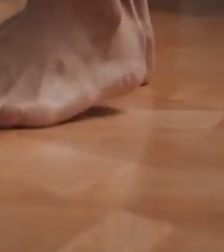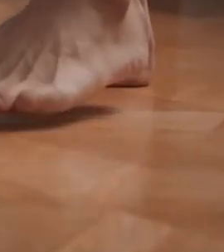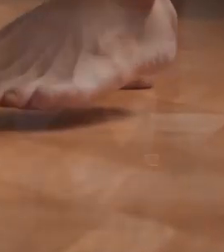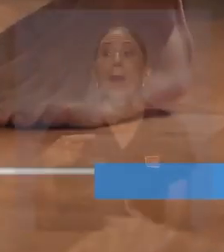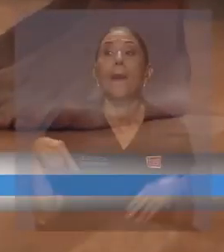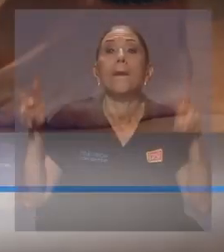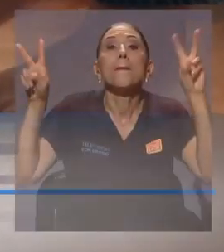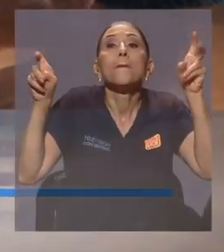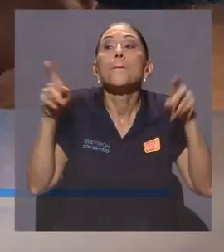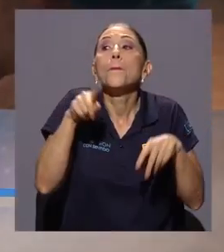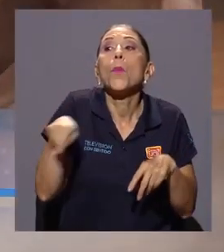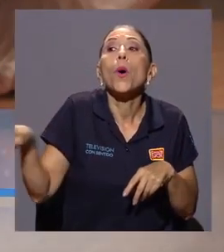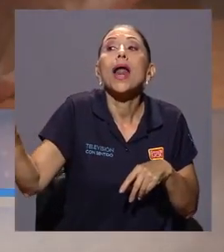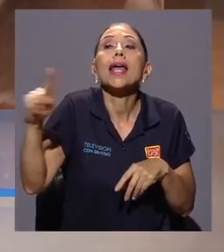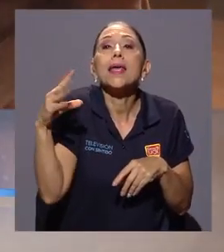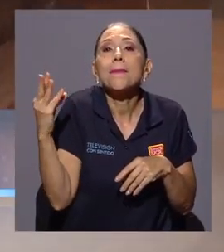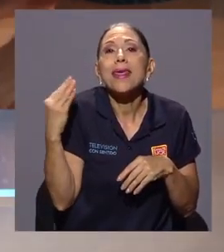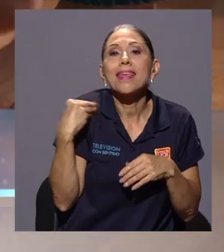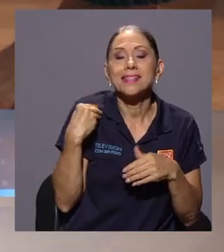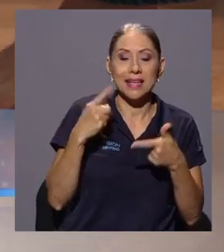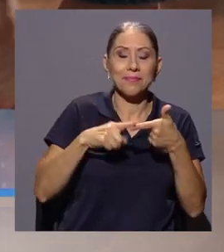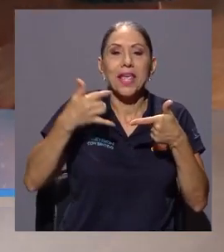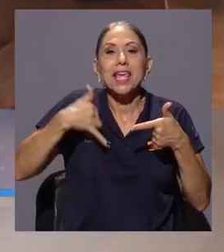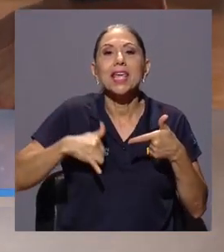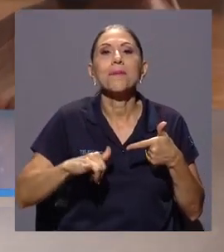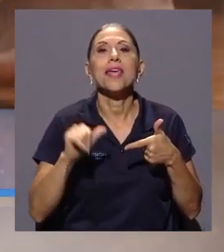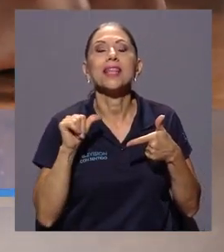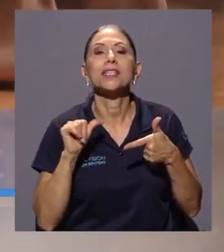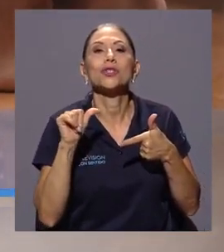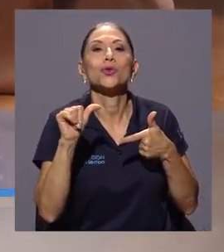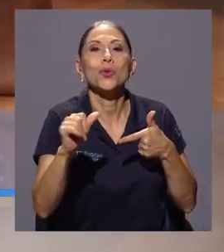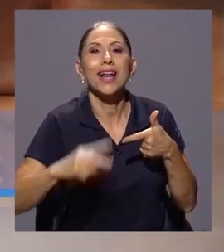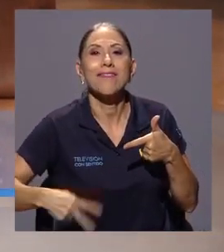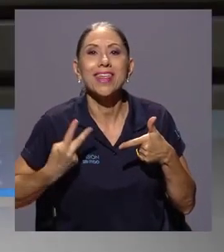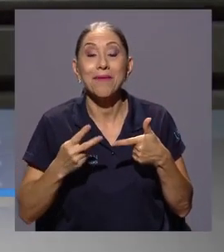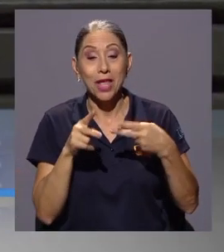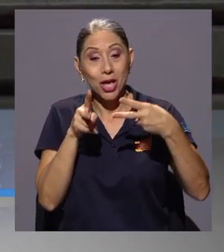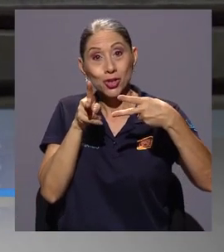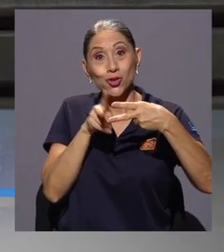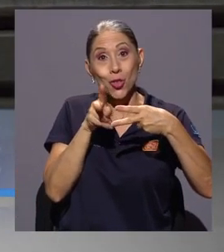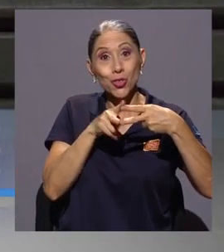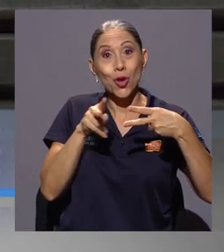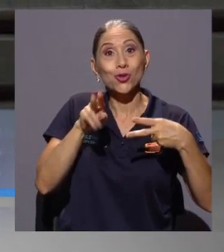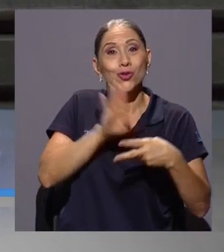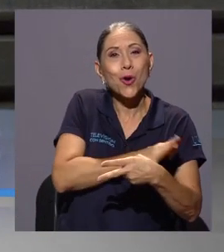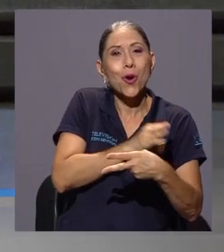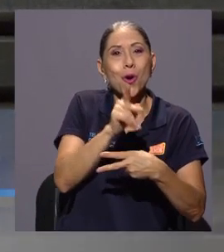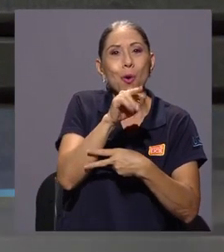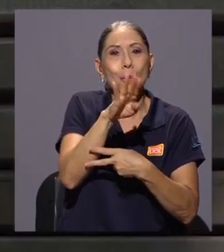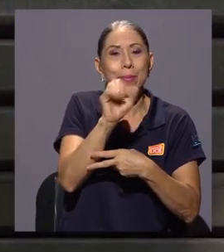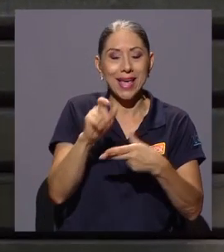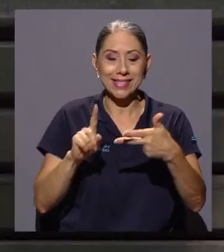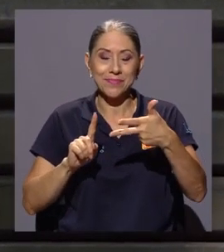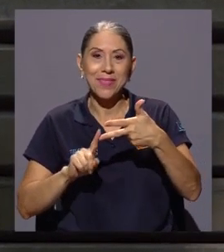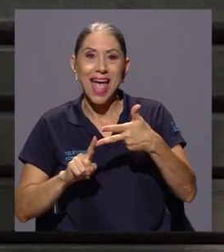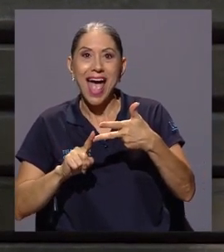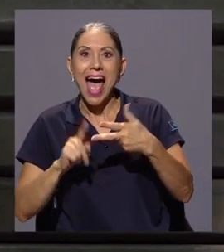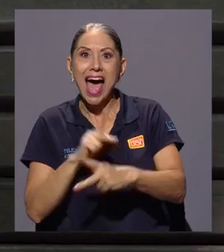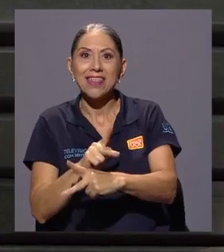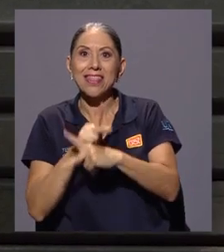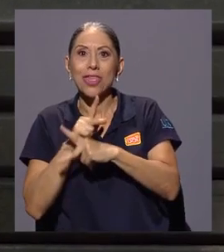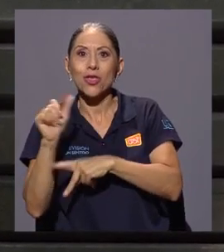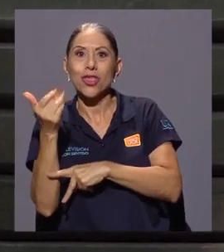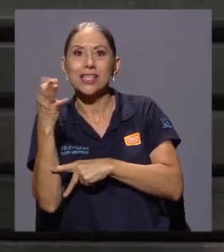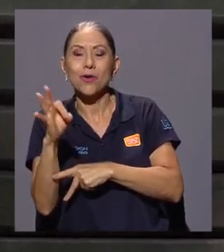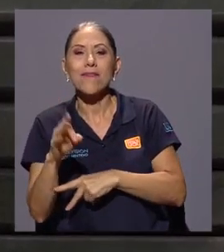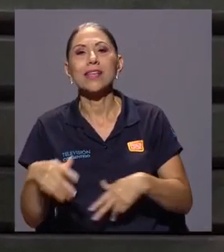Por ahí me dicen, y mientras dure la vida, son dos cumbias, y Antídoto 19 es un rap que combina